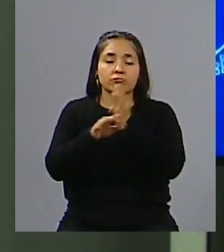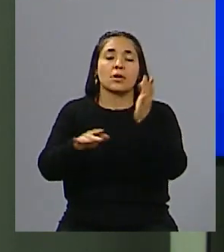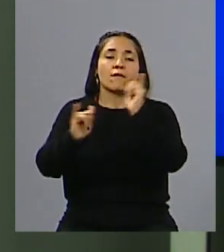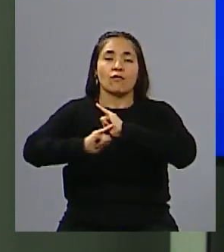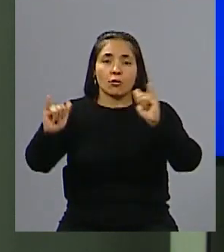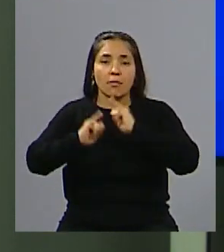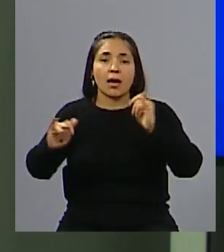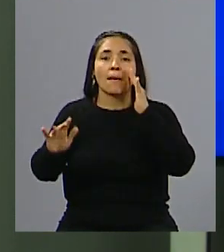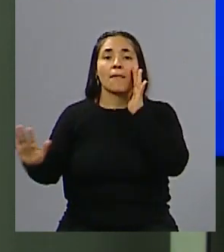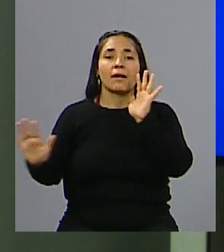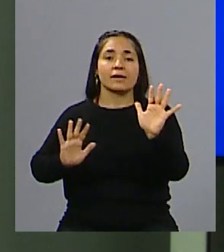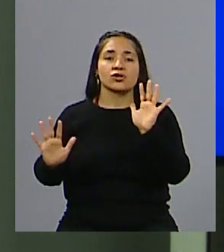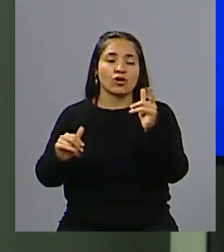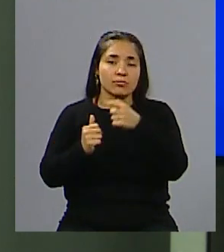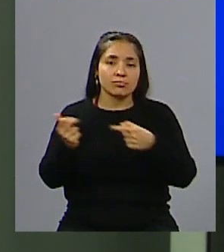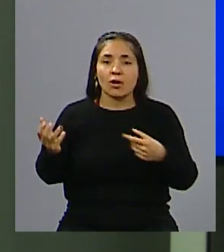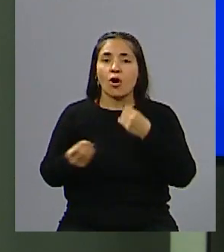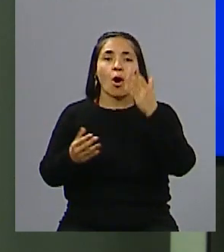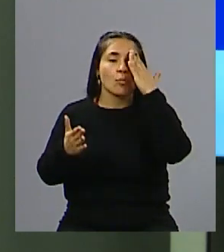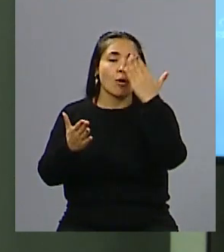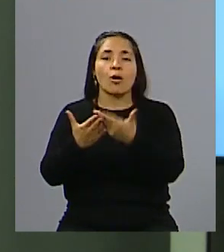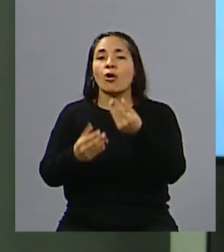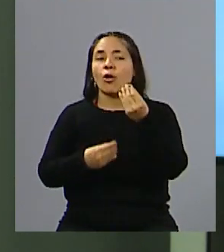prevenir sobre el tema. ¿Cómo encaran este tema ustedes?